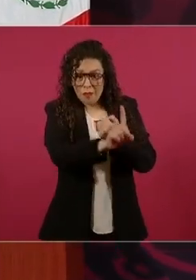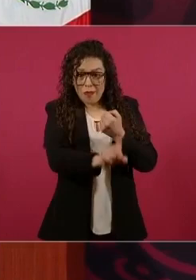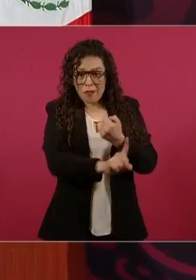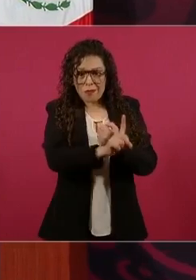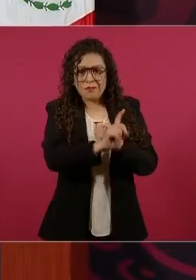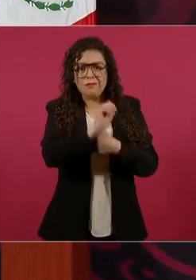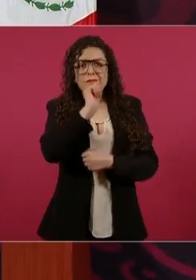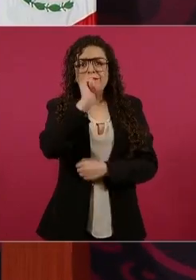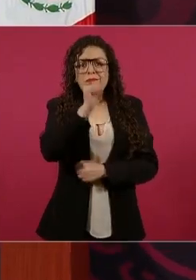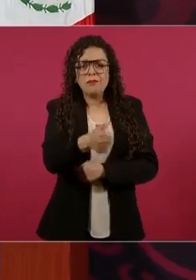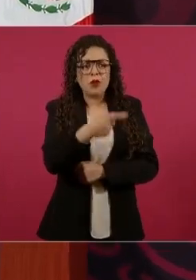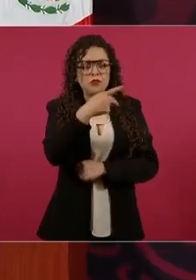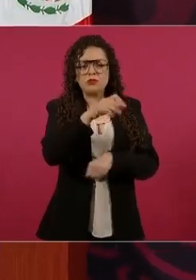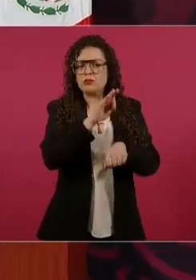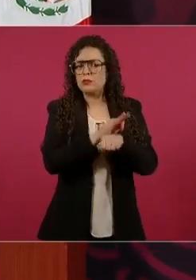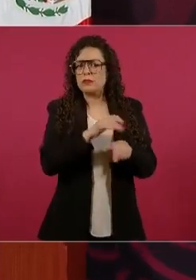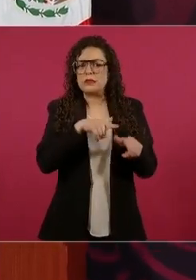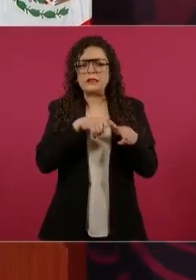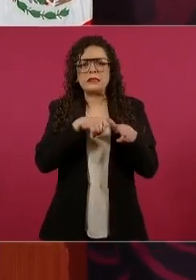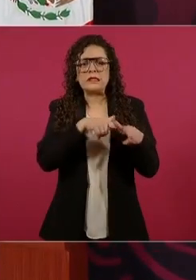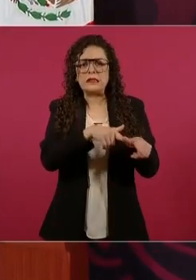ellos se van a beneficiar.